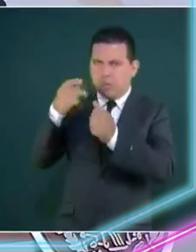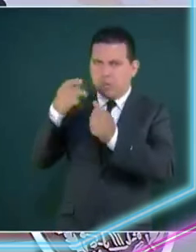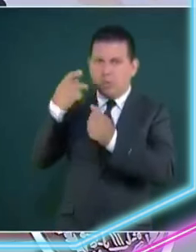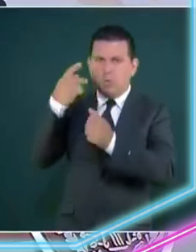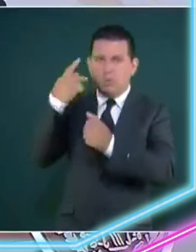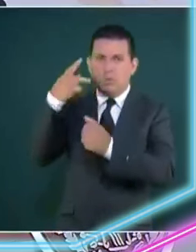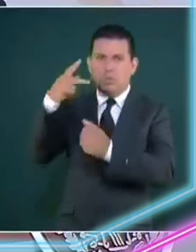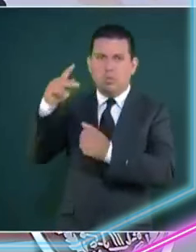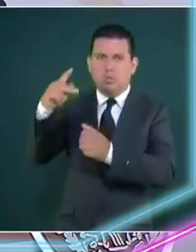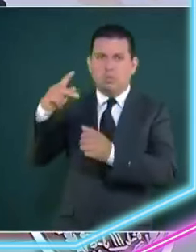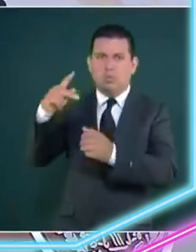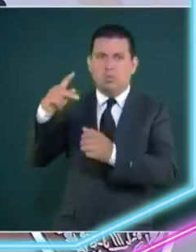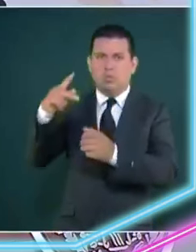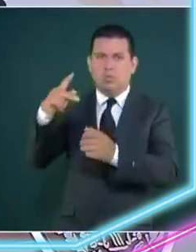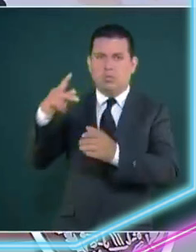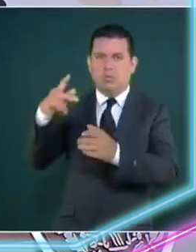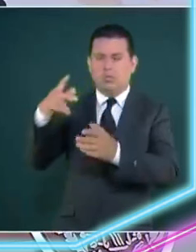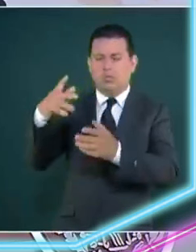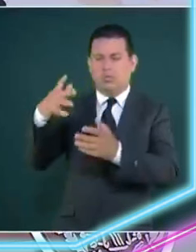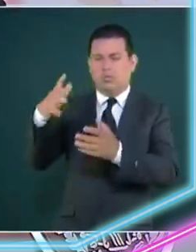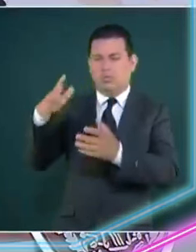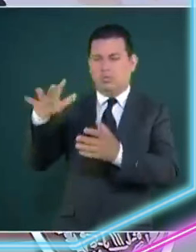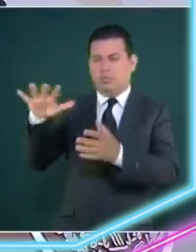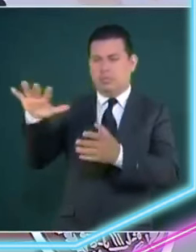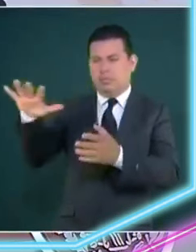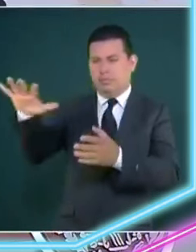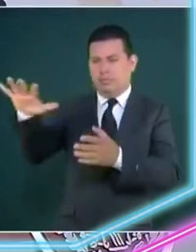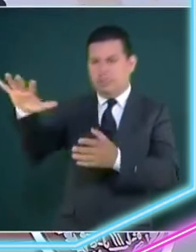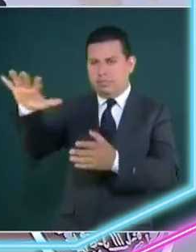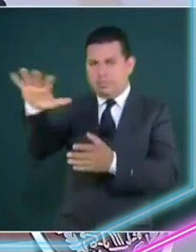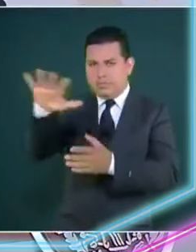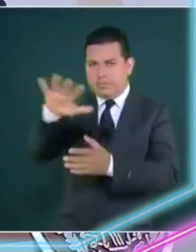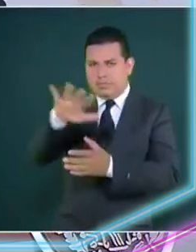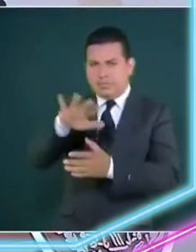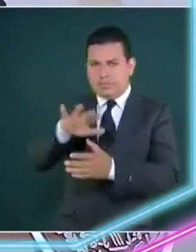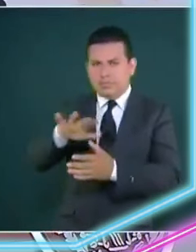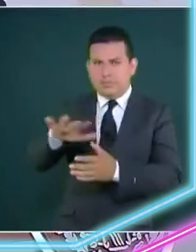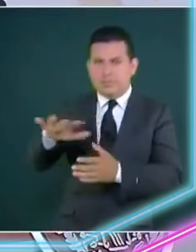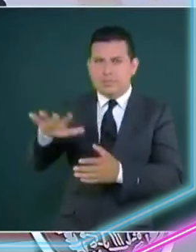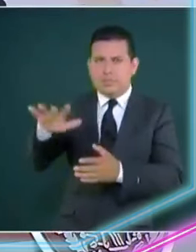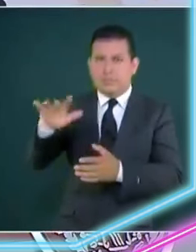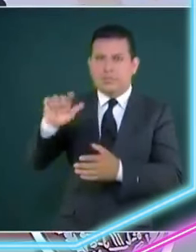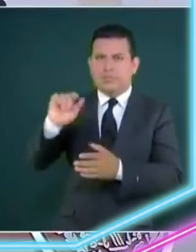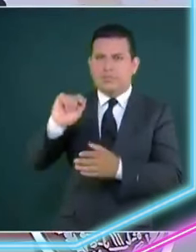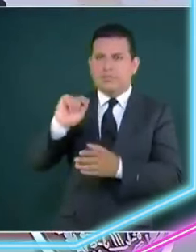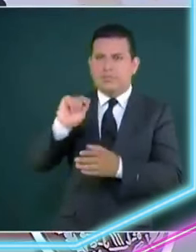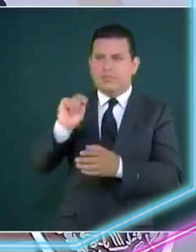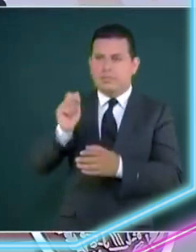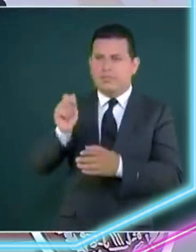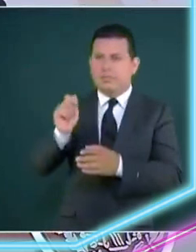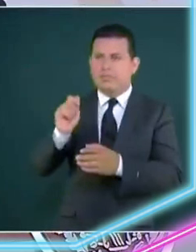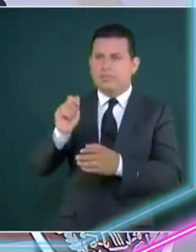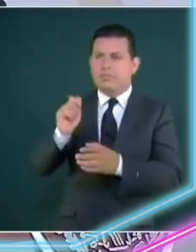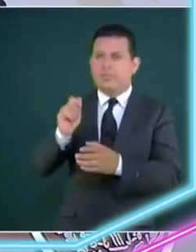aplaudidores del prián consiste en que aquellos venezolanos que sean que no sean aceptados en